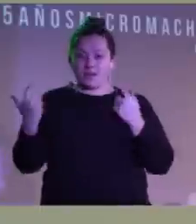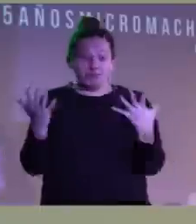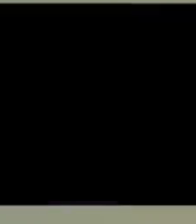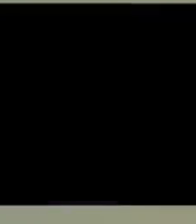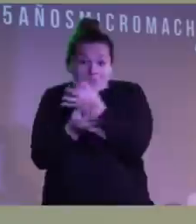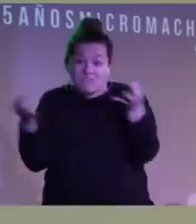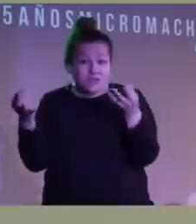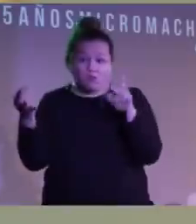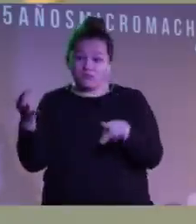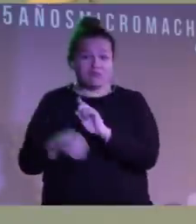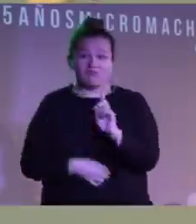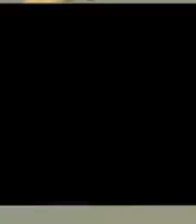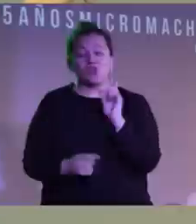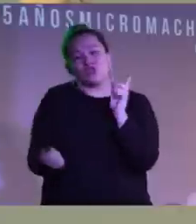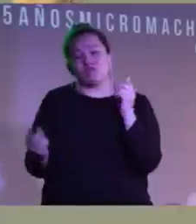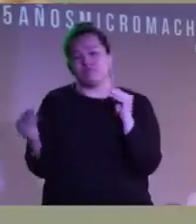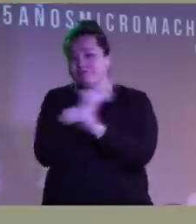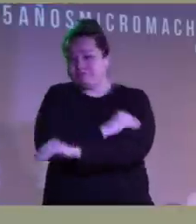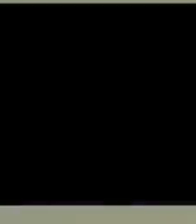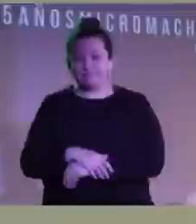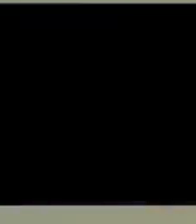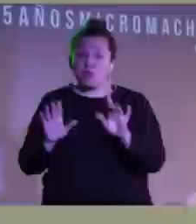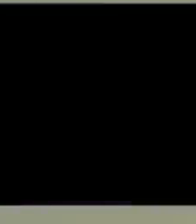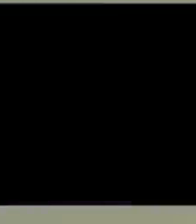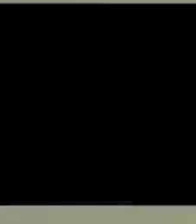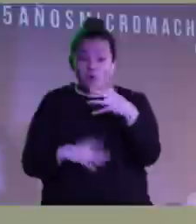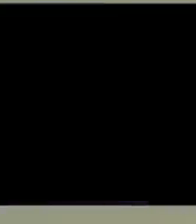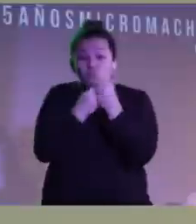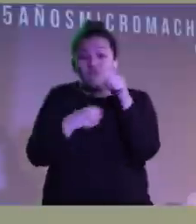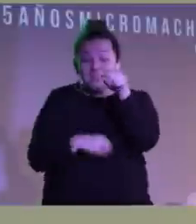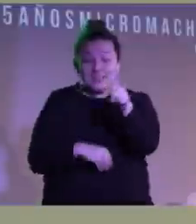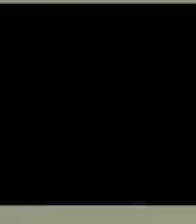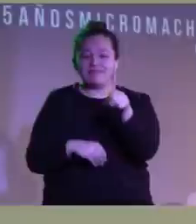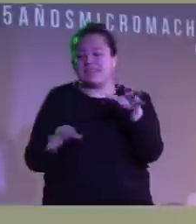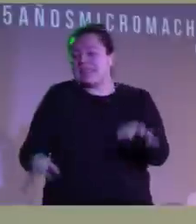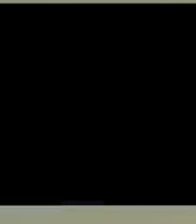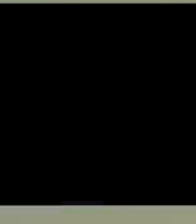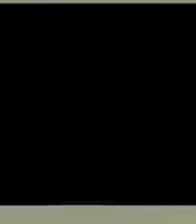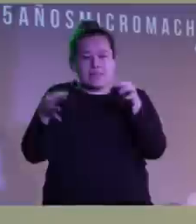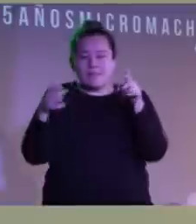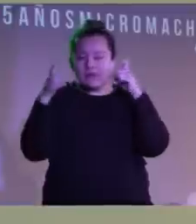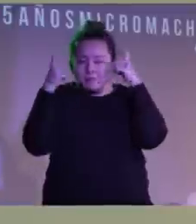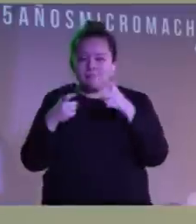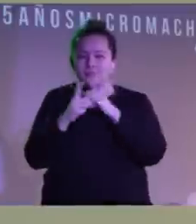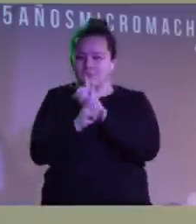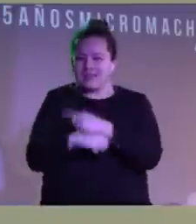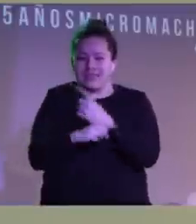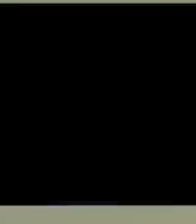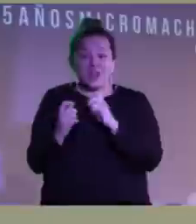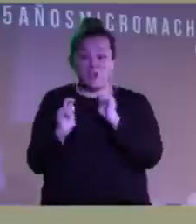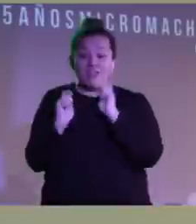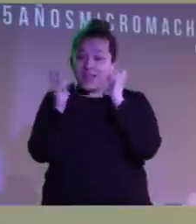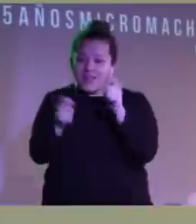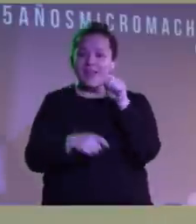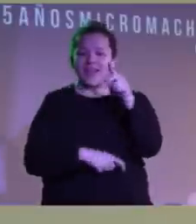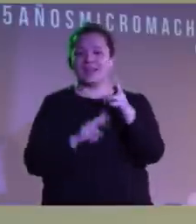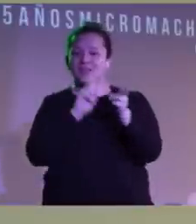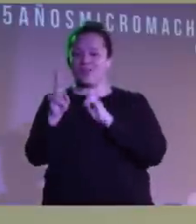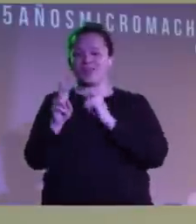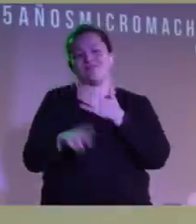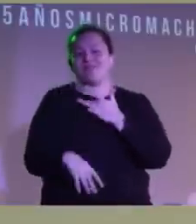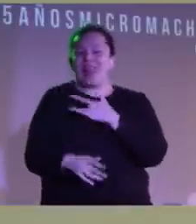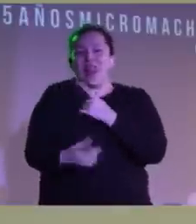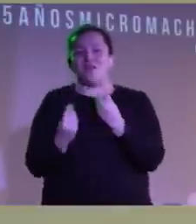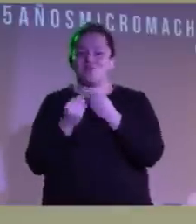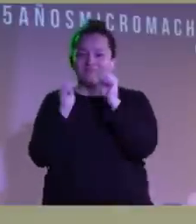perfectos, solo por los opuestos. Pero mientras sea junto, siempre lo intentaría. ¿Qué no daría? Y él me respondía. I'm in